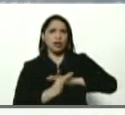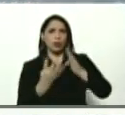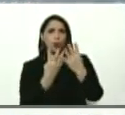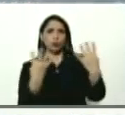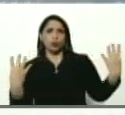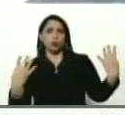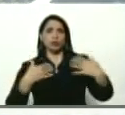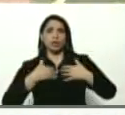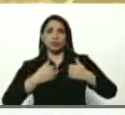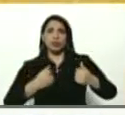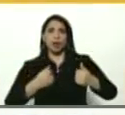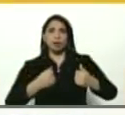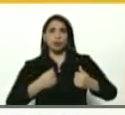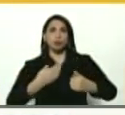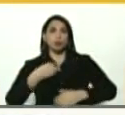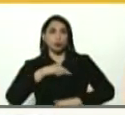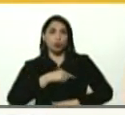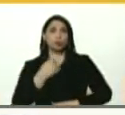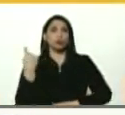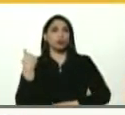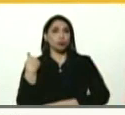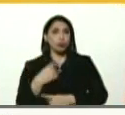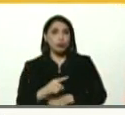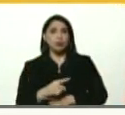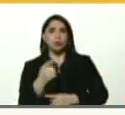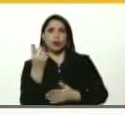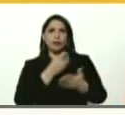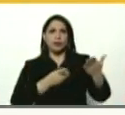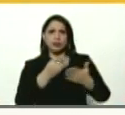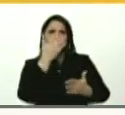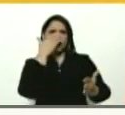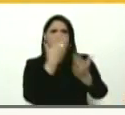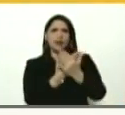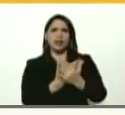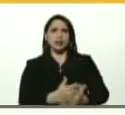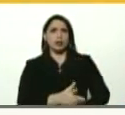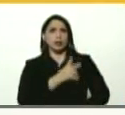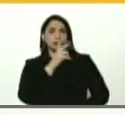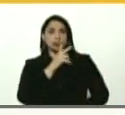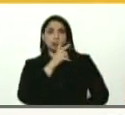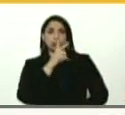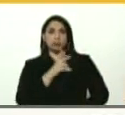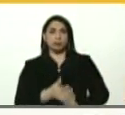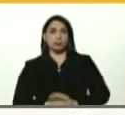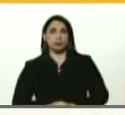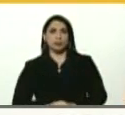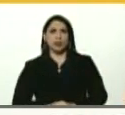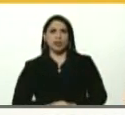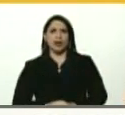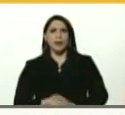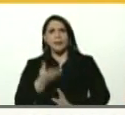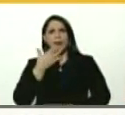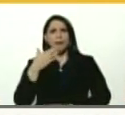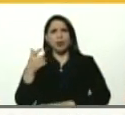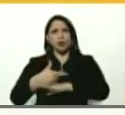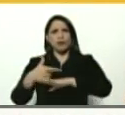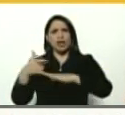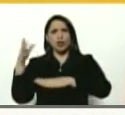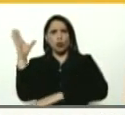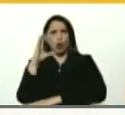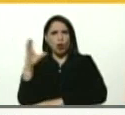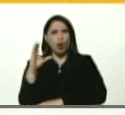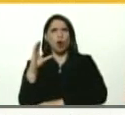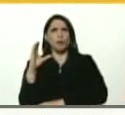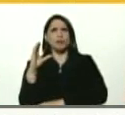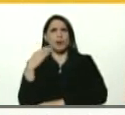sanitario epidemiológico que tuvimos que diseñar frente a la mala intención de gobiernos como el de Colombia, que,